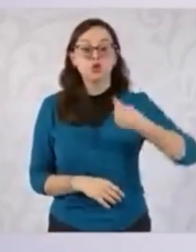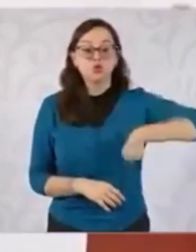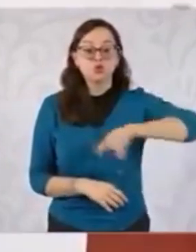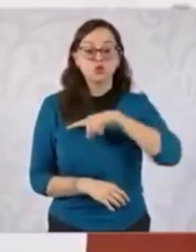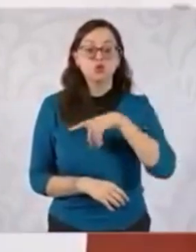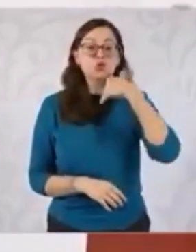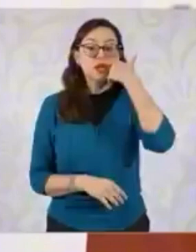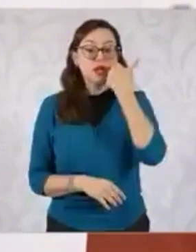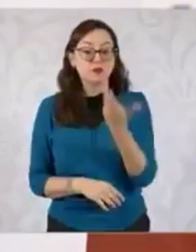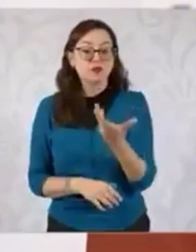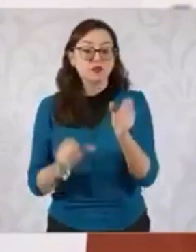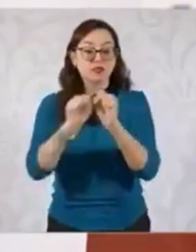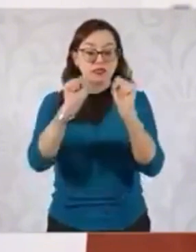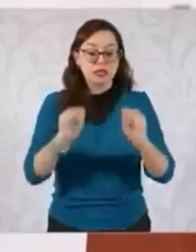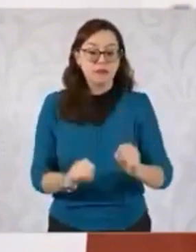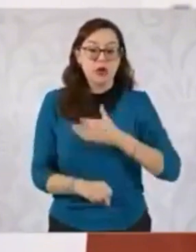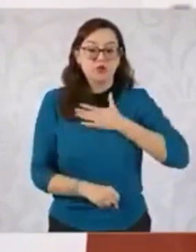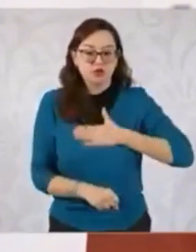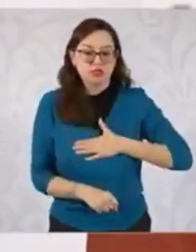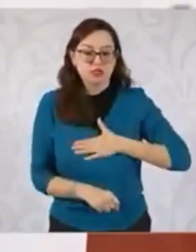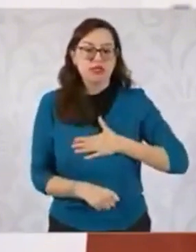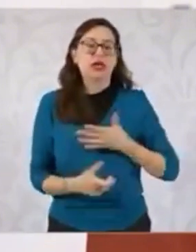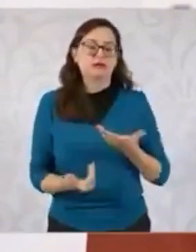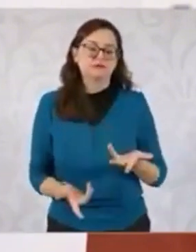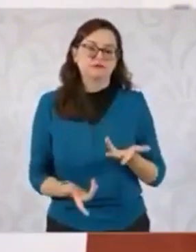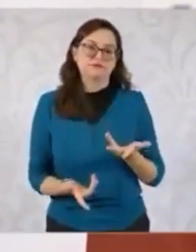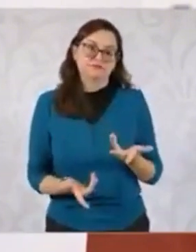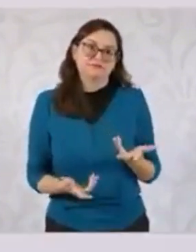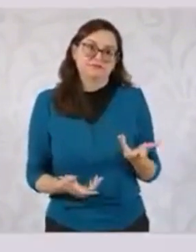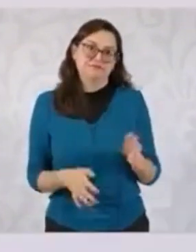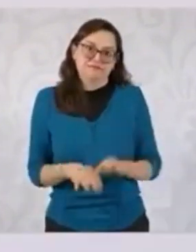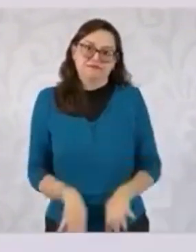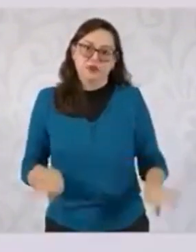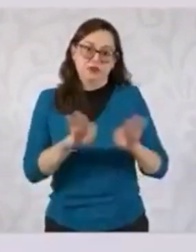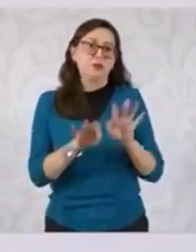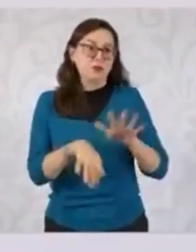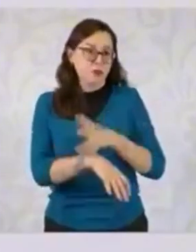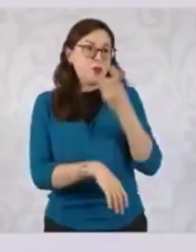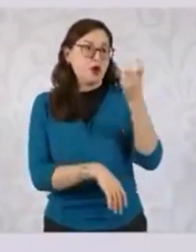de justicia en México, por eso es la reforma al Poder Judicial.